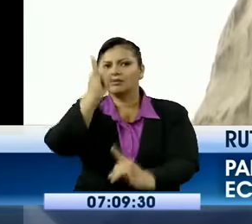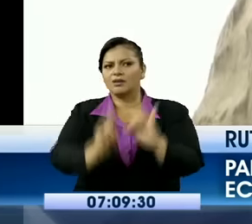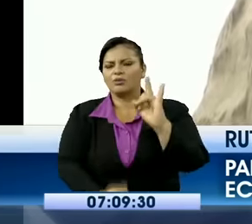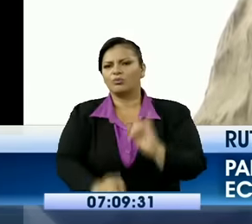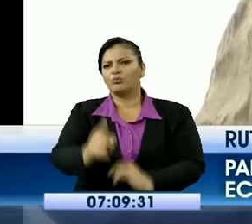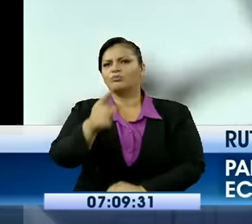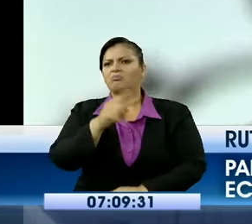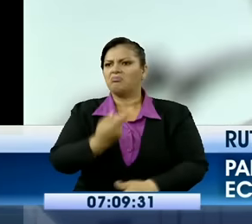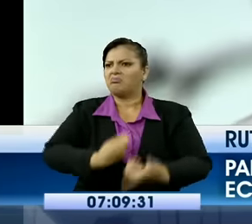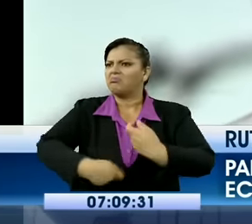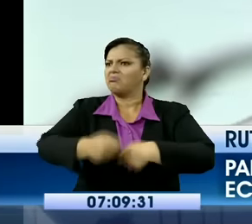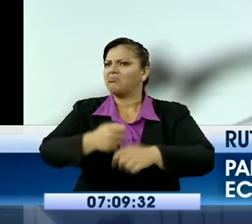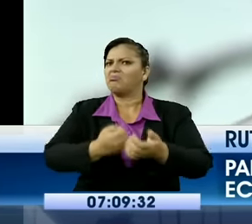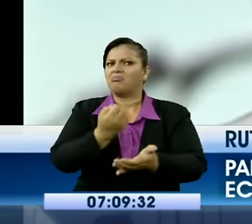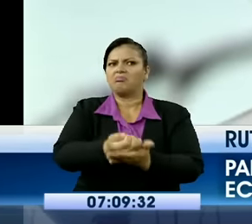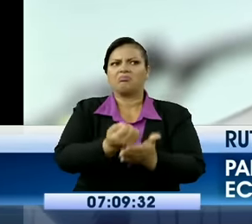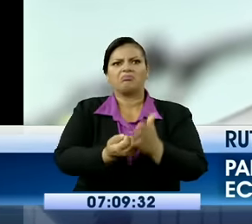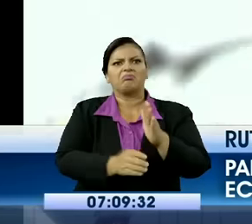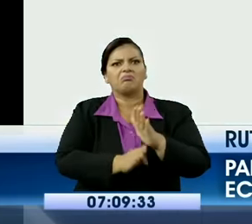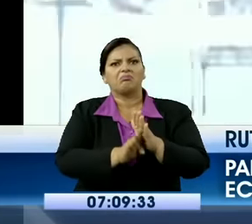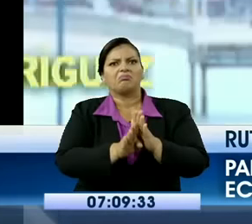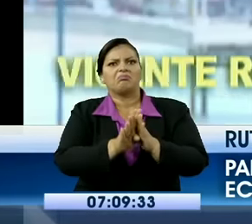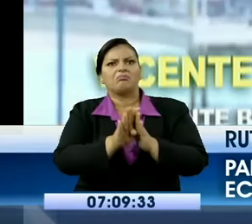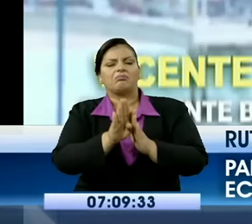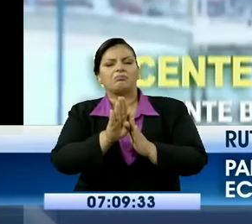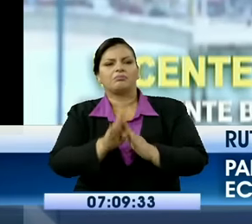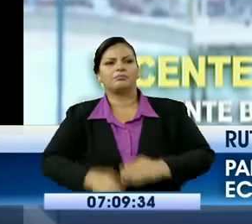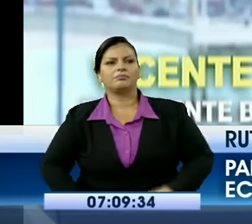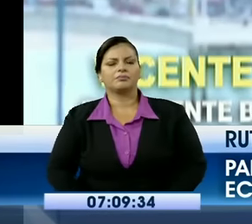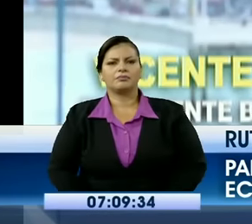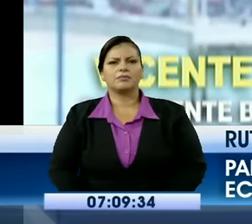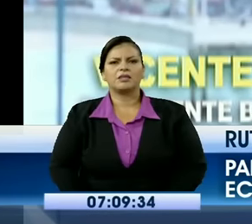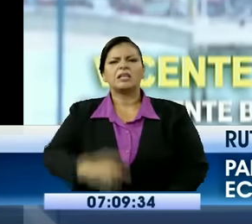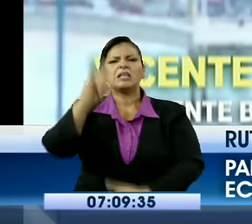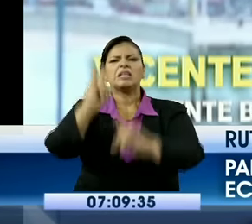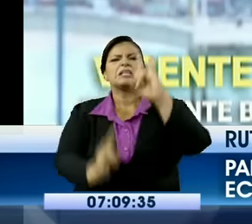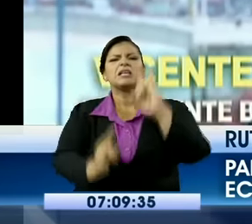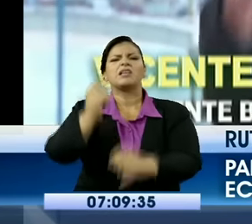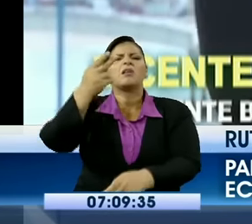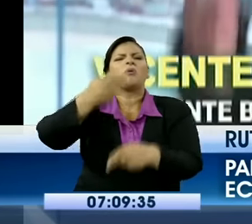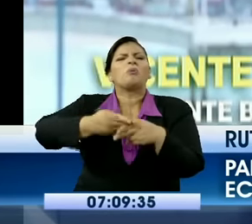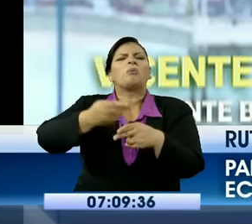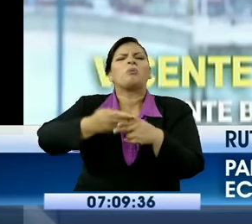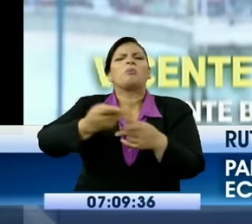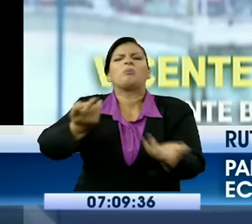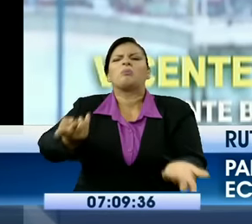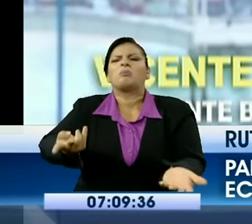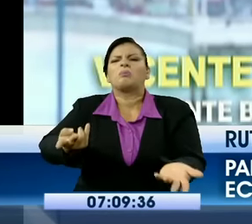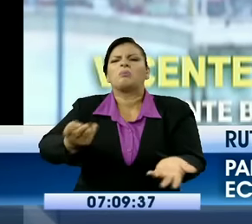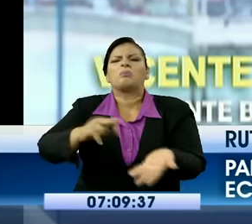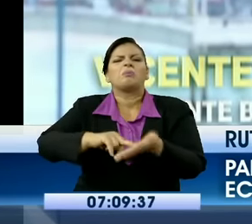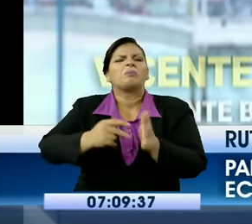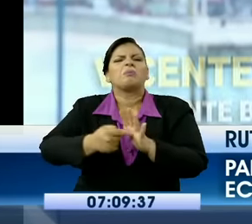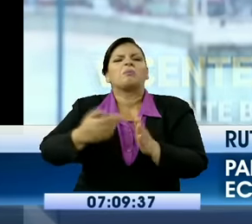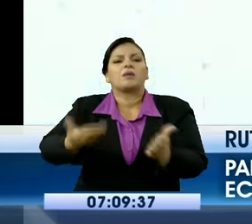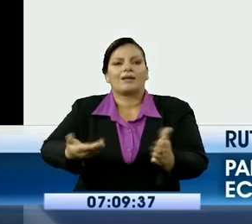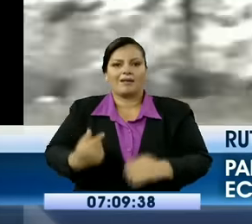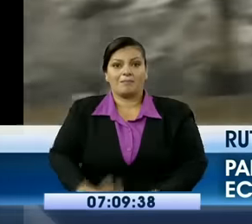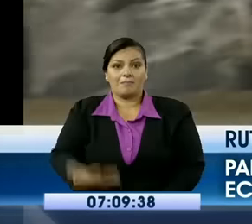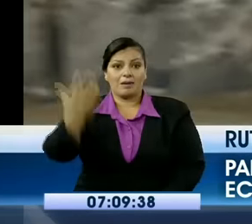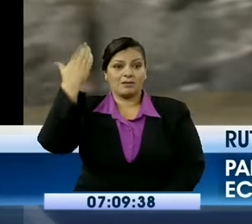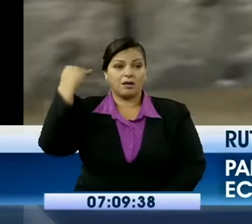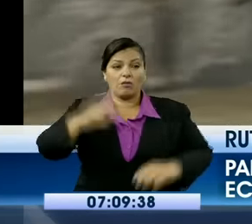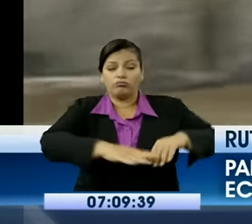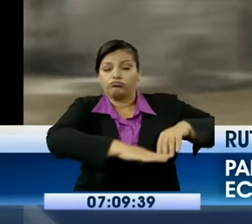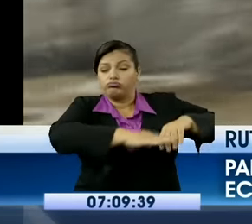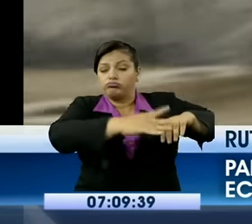económico, dentro de la provincia de Santelena. El nombre de Salinas radica de que anteriormente había unas pampas de Salinas. Lo